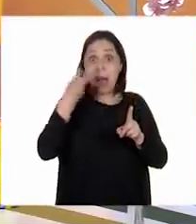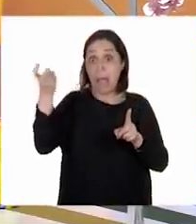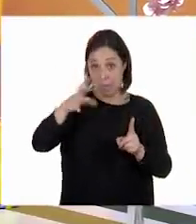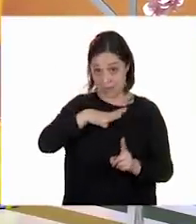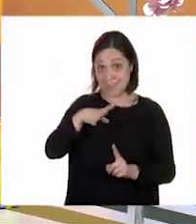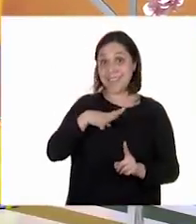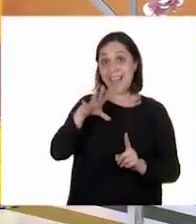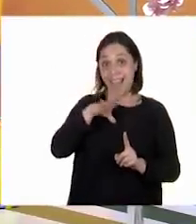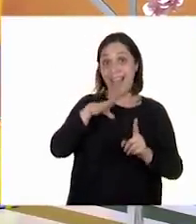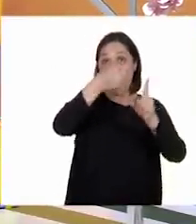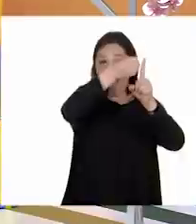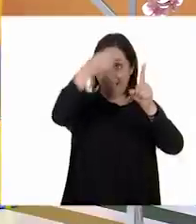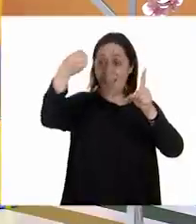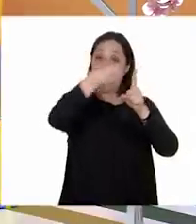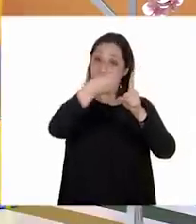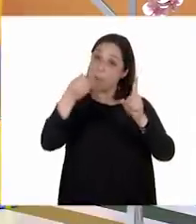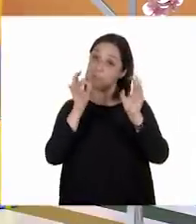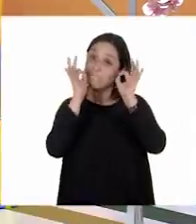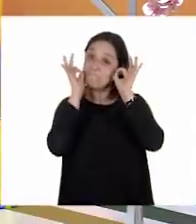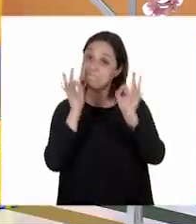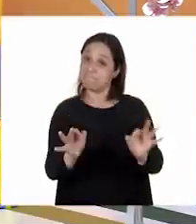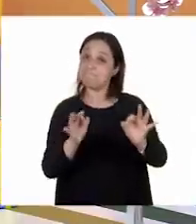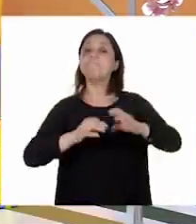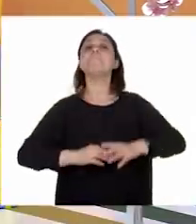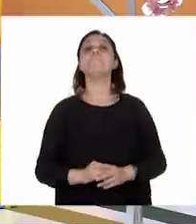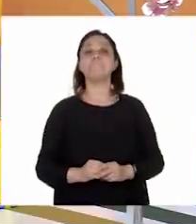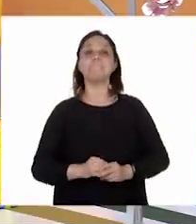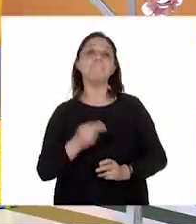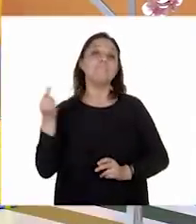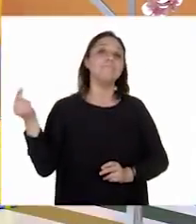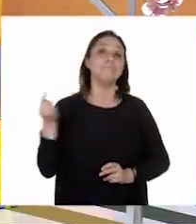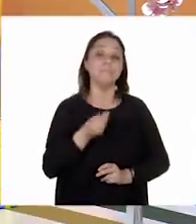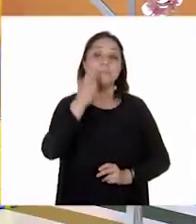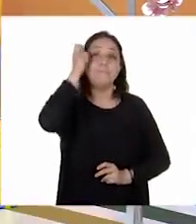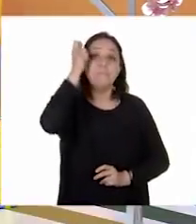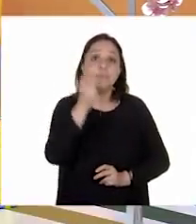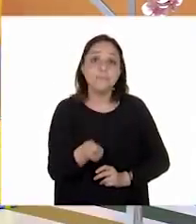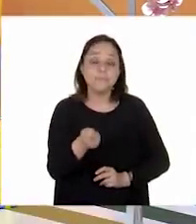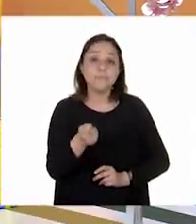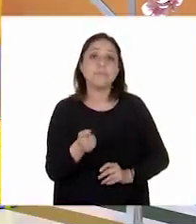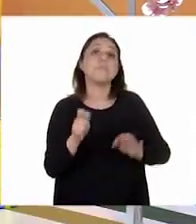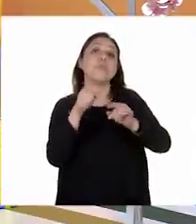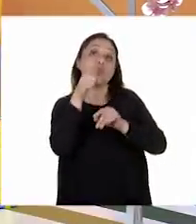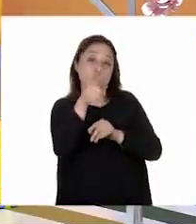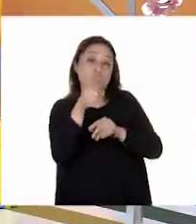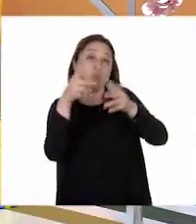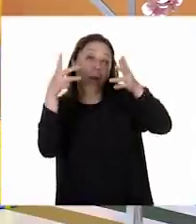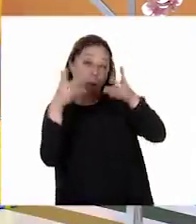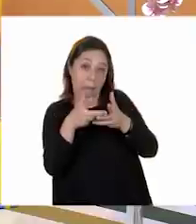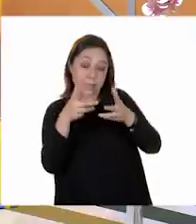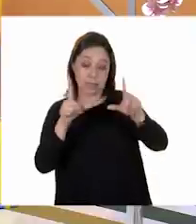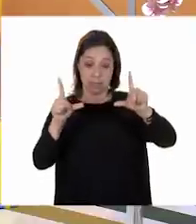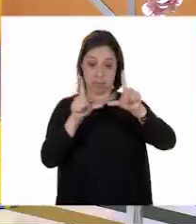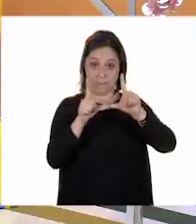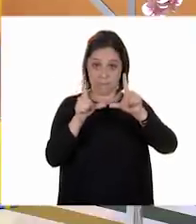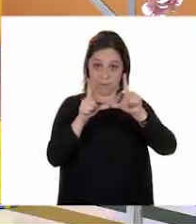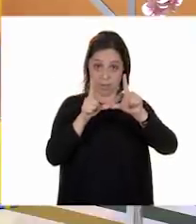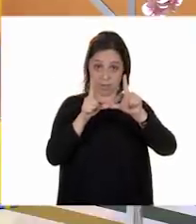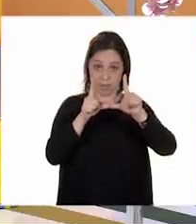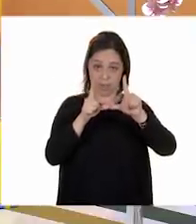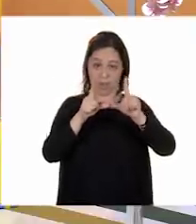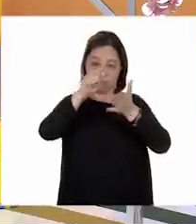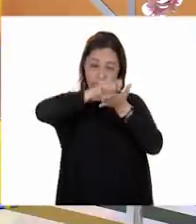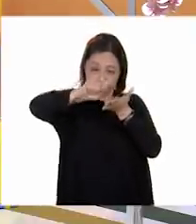¿verdad? Entonces es necesario, importante que cuando tú hagas tu ficha informativa la